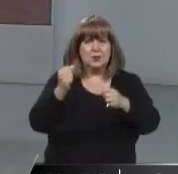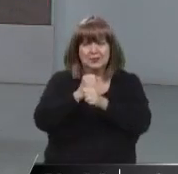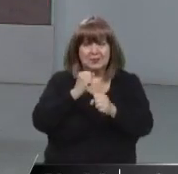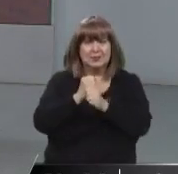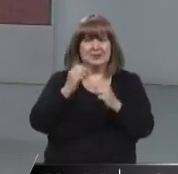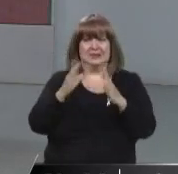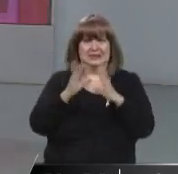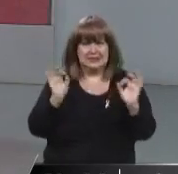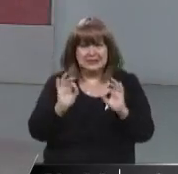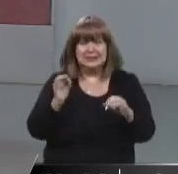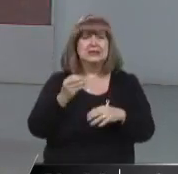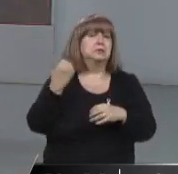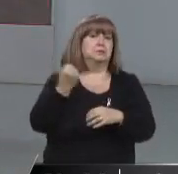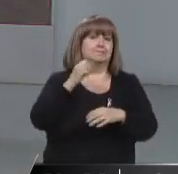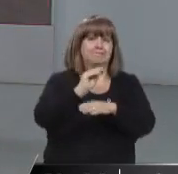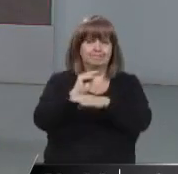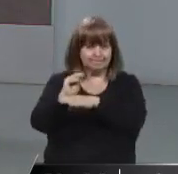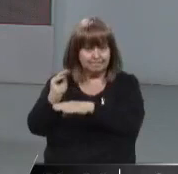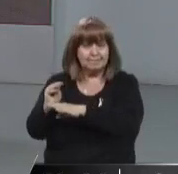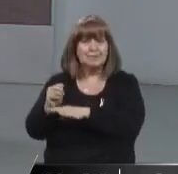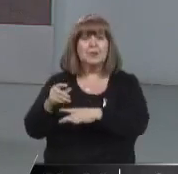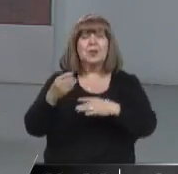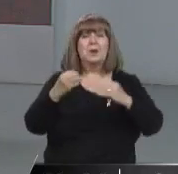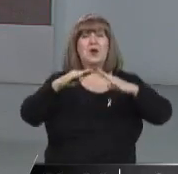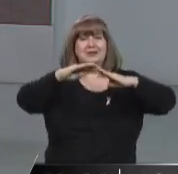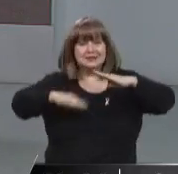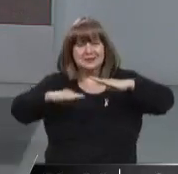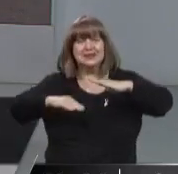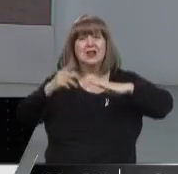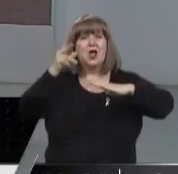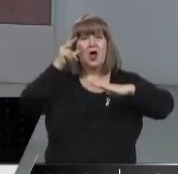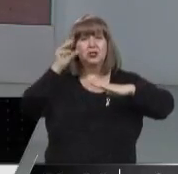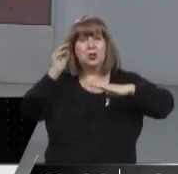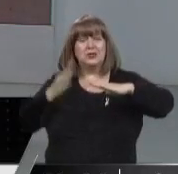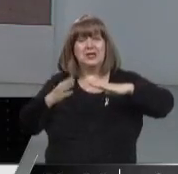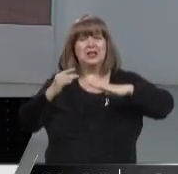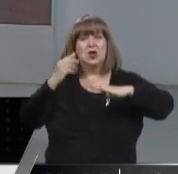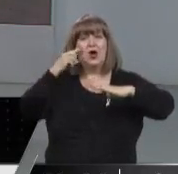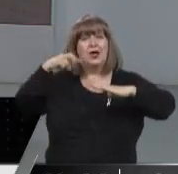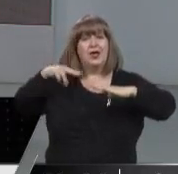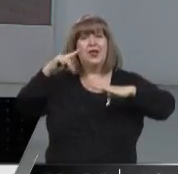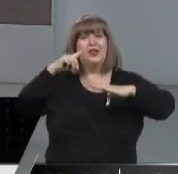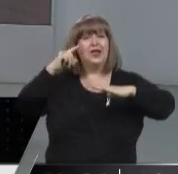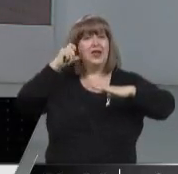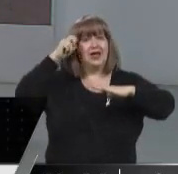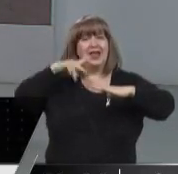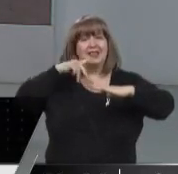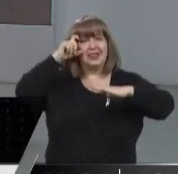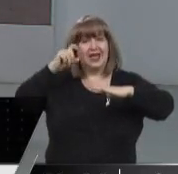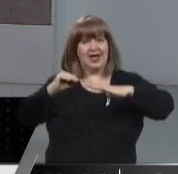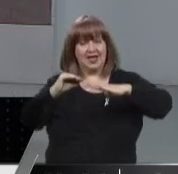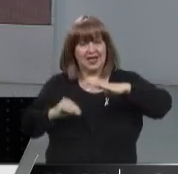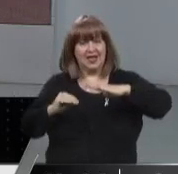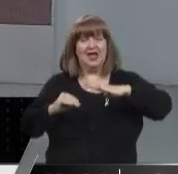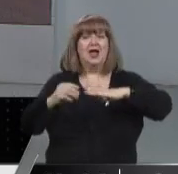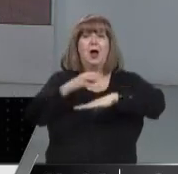de ingreso alimentario. Perfecto. En tiempos en que la indigencia no logra romper el piso del 8%. Totalmente. Sean jubilados a los que se les sube la mínima,